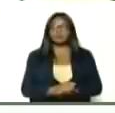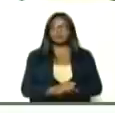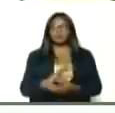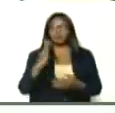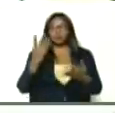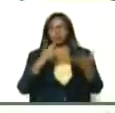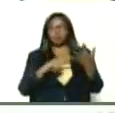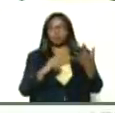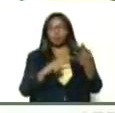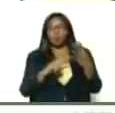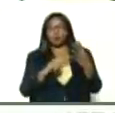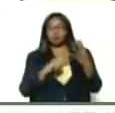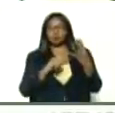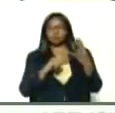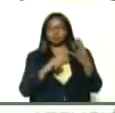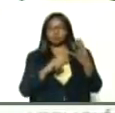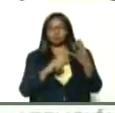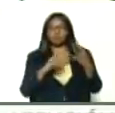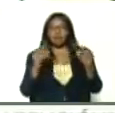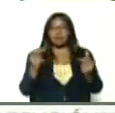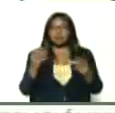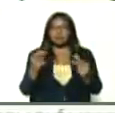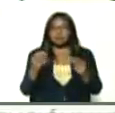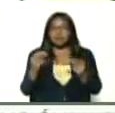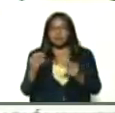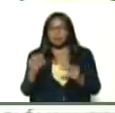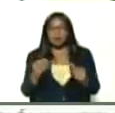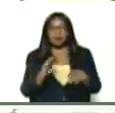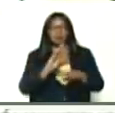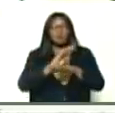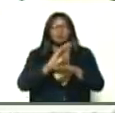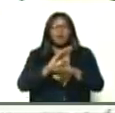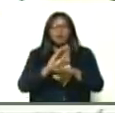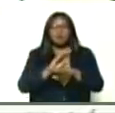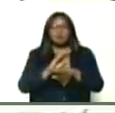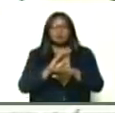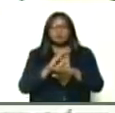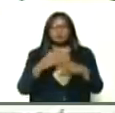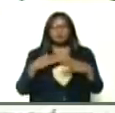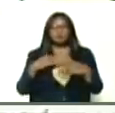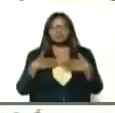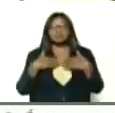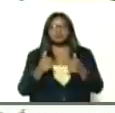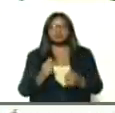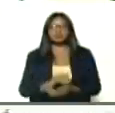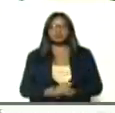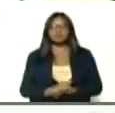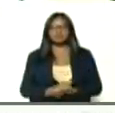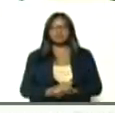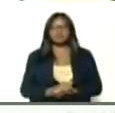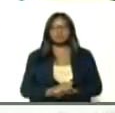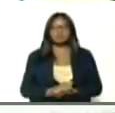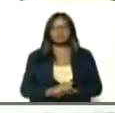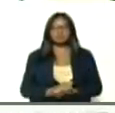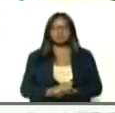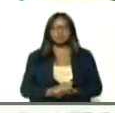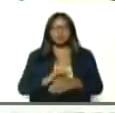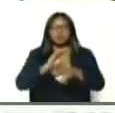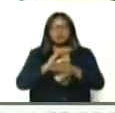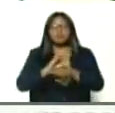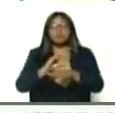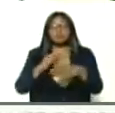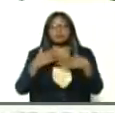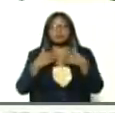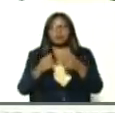me recomiendan, reactivar, los filtros sanitarios, llamados así, filtros sanitarios, en